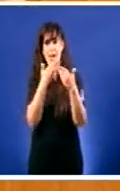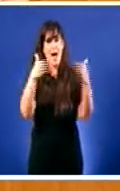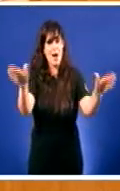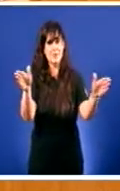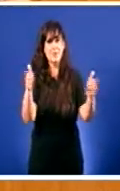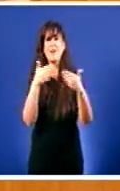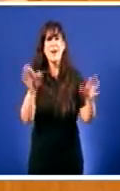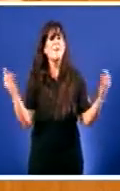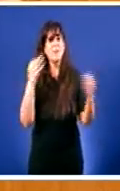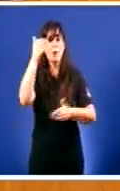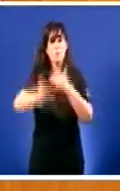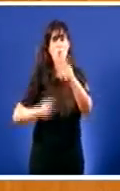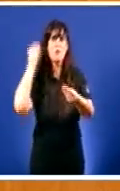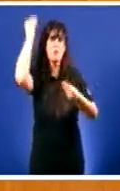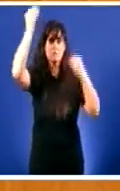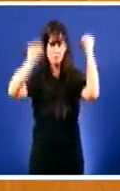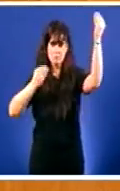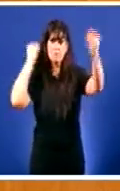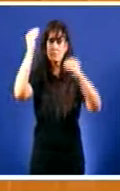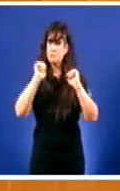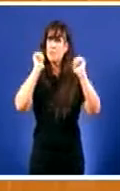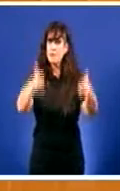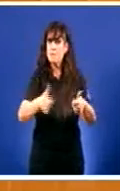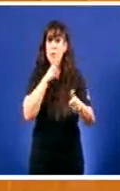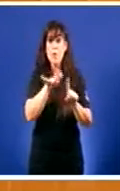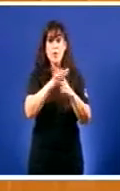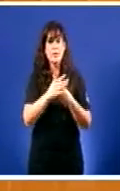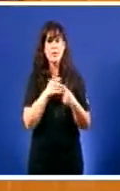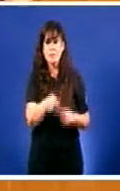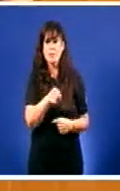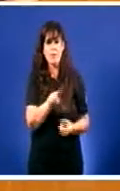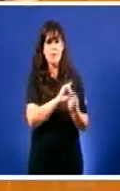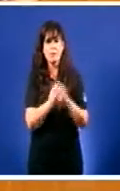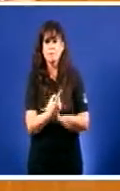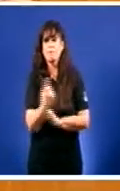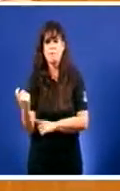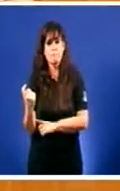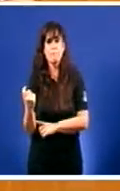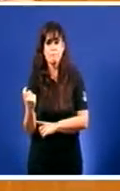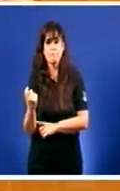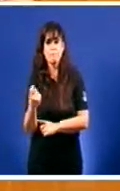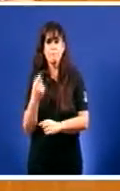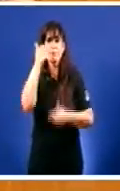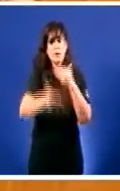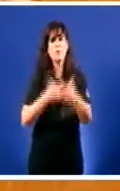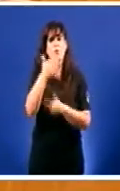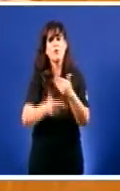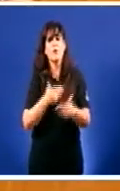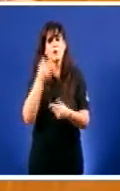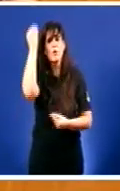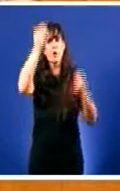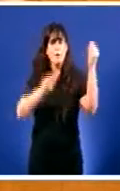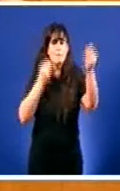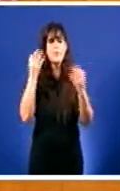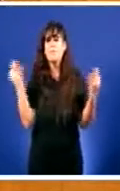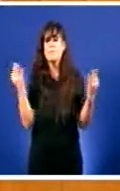proceso reflexivo Ante esta situación Para cambiala Ese proceso reflexivo Decimos na nosa iniciativa Que debería